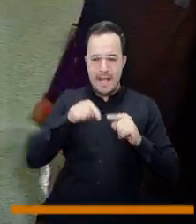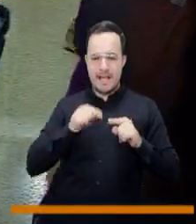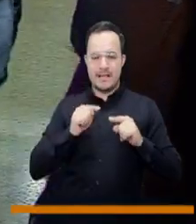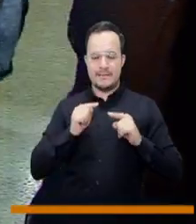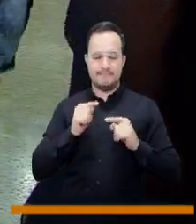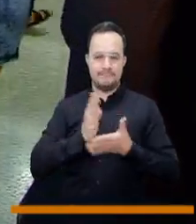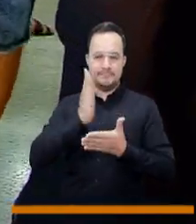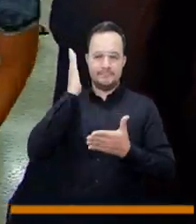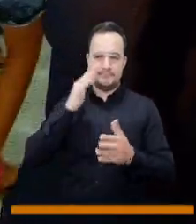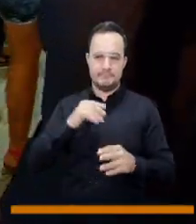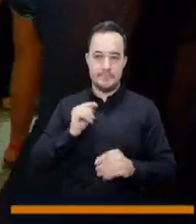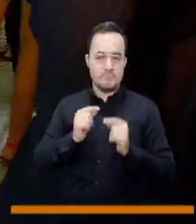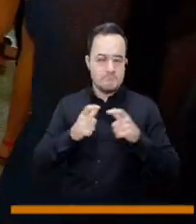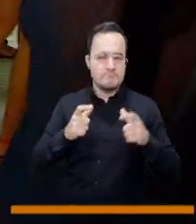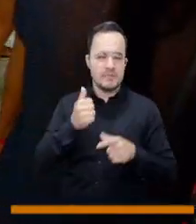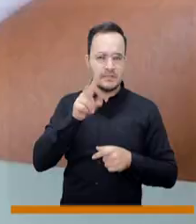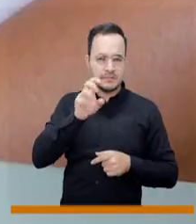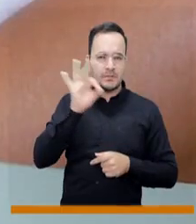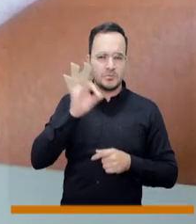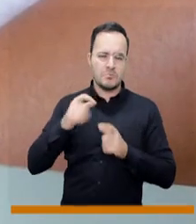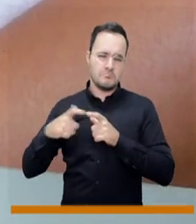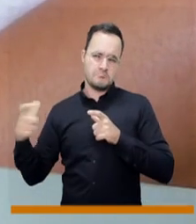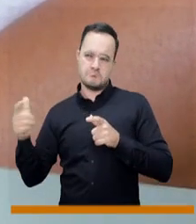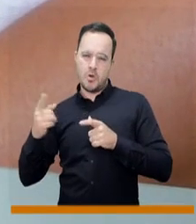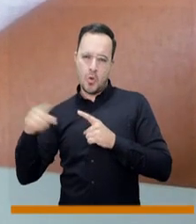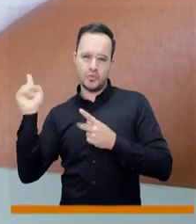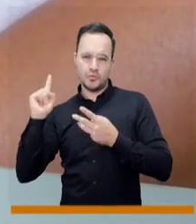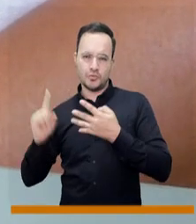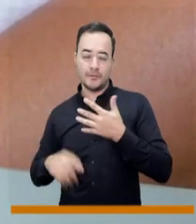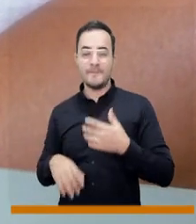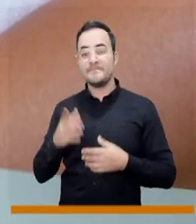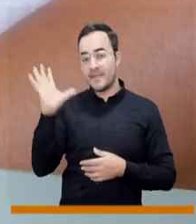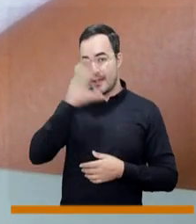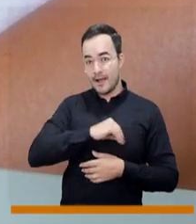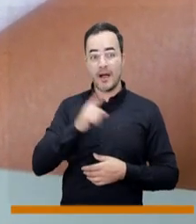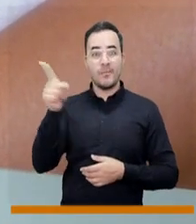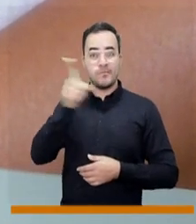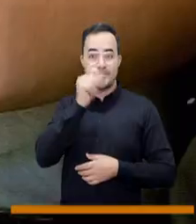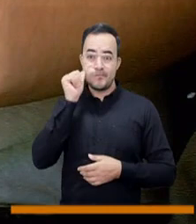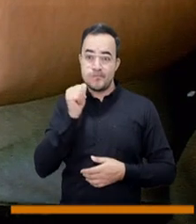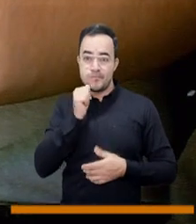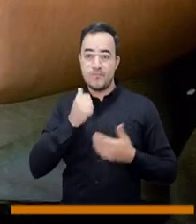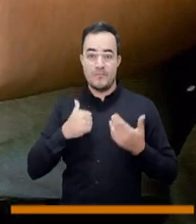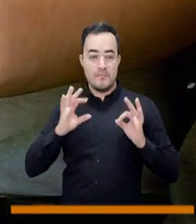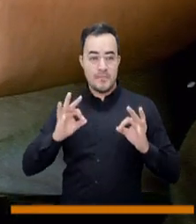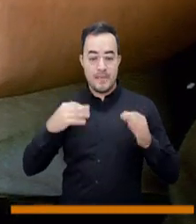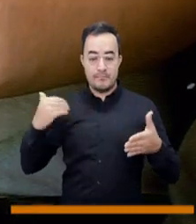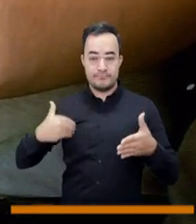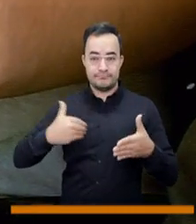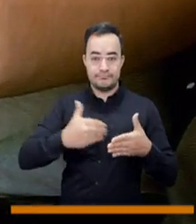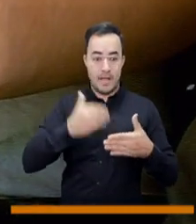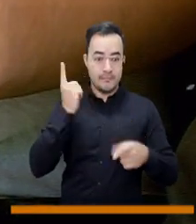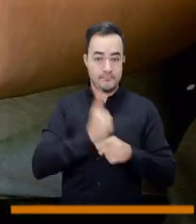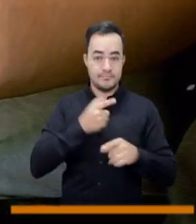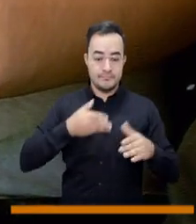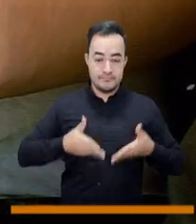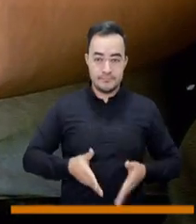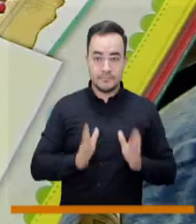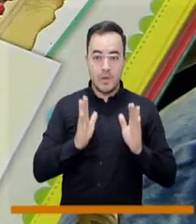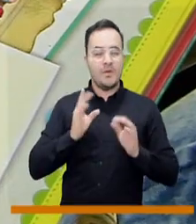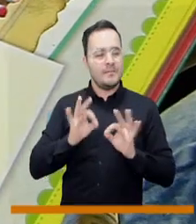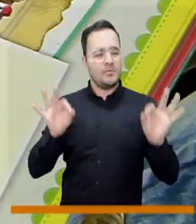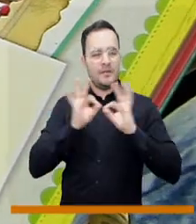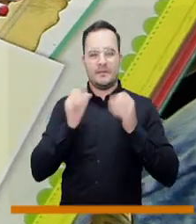tema de la ruta materno-fetal es demasiado importante que las personas tengan acceso a los buenos controles prenatales, que se tenga una buena